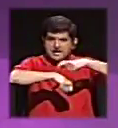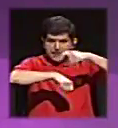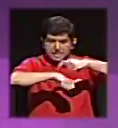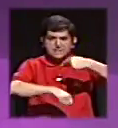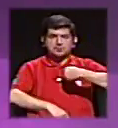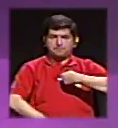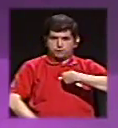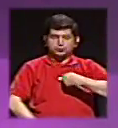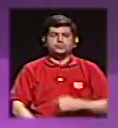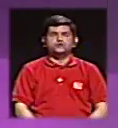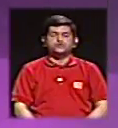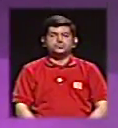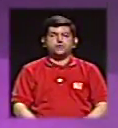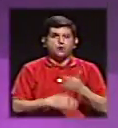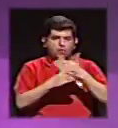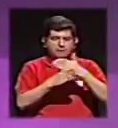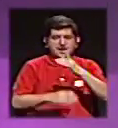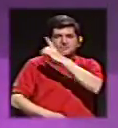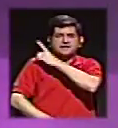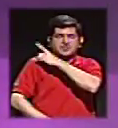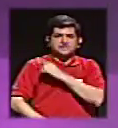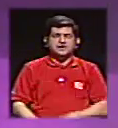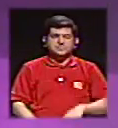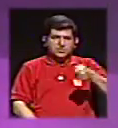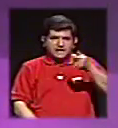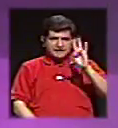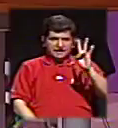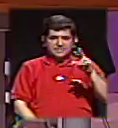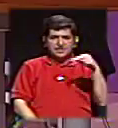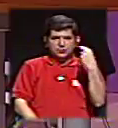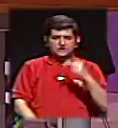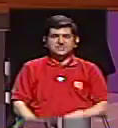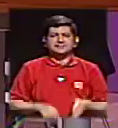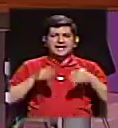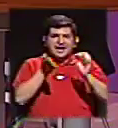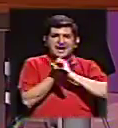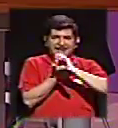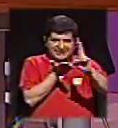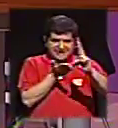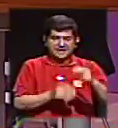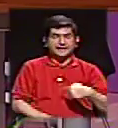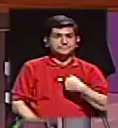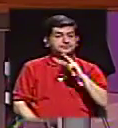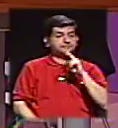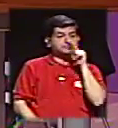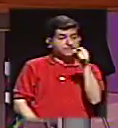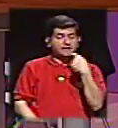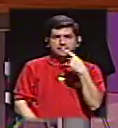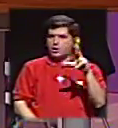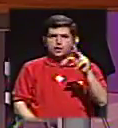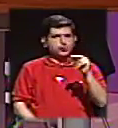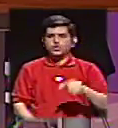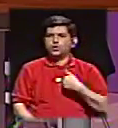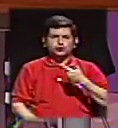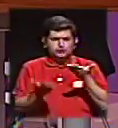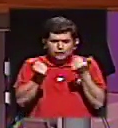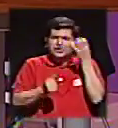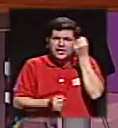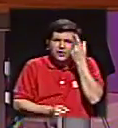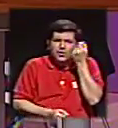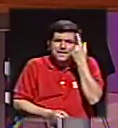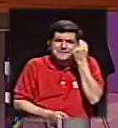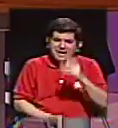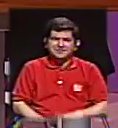yo estaba como codirector de Telenoticias, por ejemplo, lo de la carretera San Ramón. O sea, yo realmente ahí dije, no, no, no, yo quiero entender